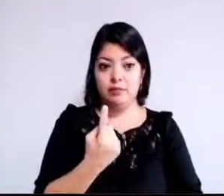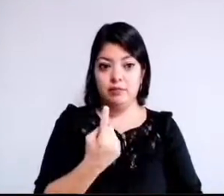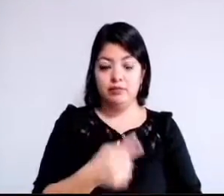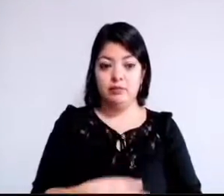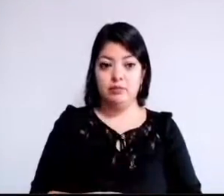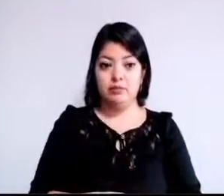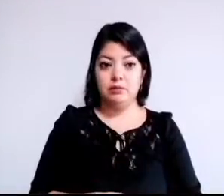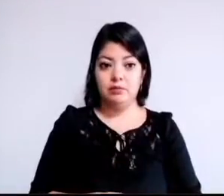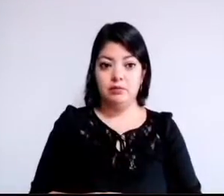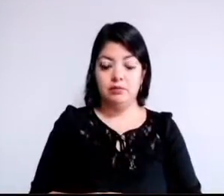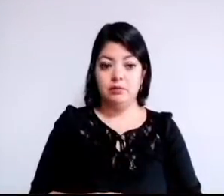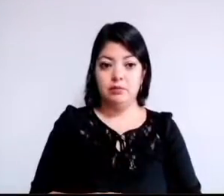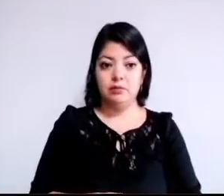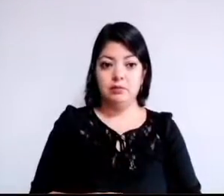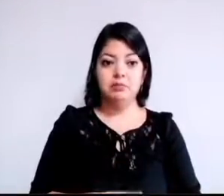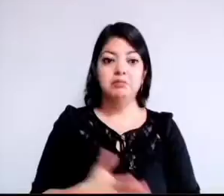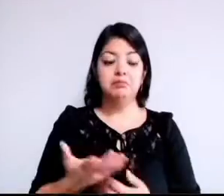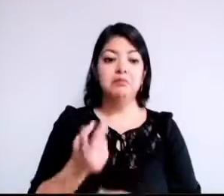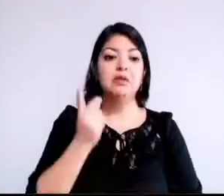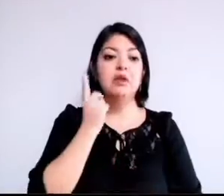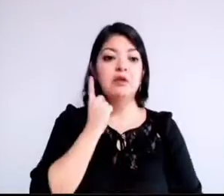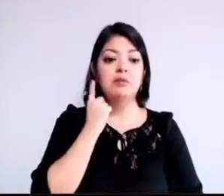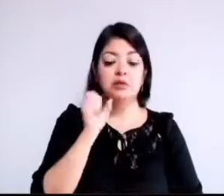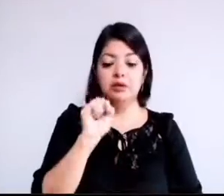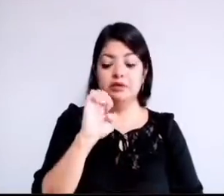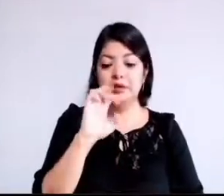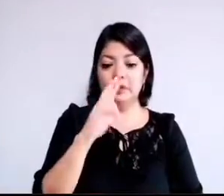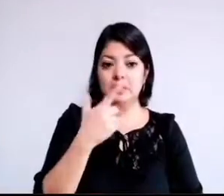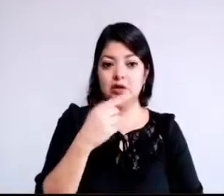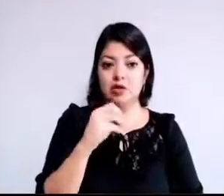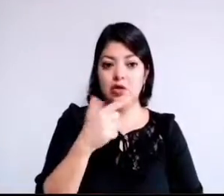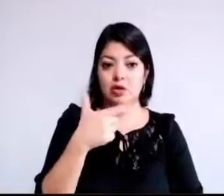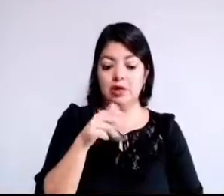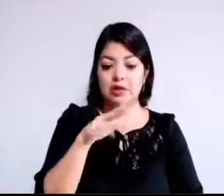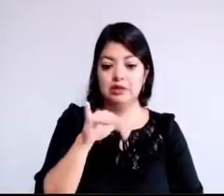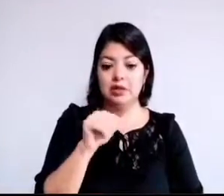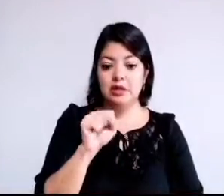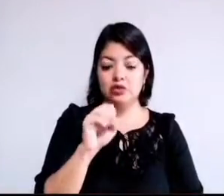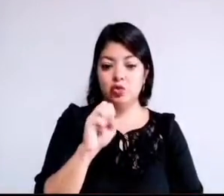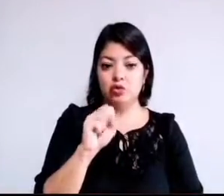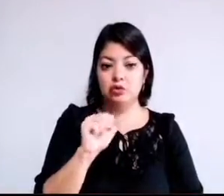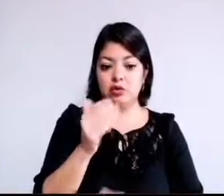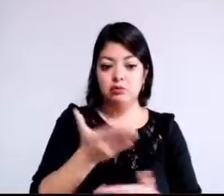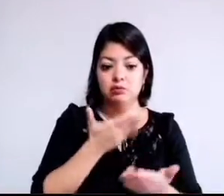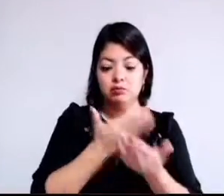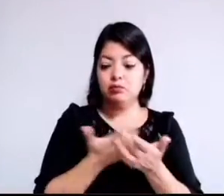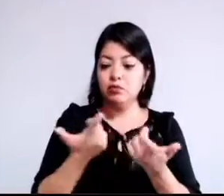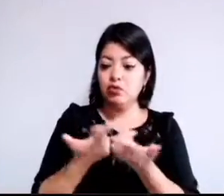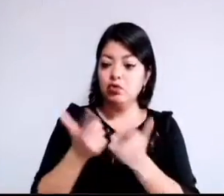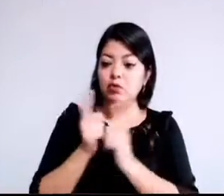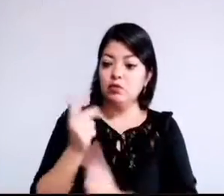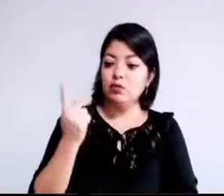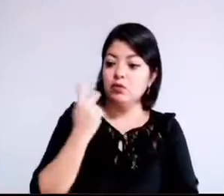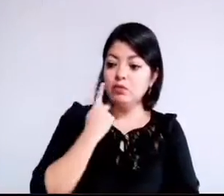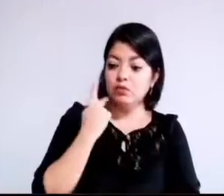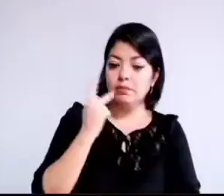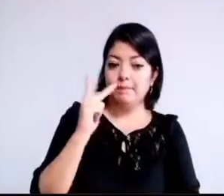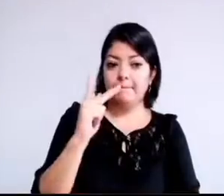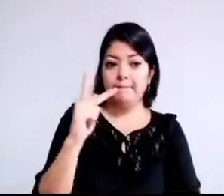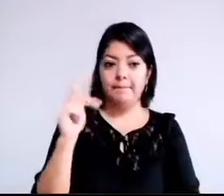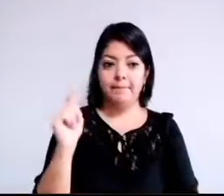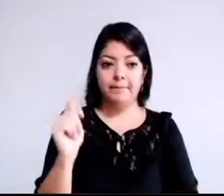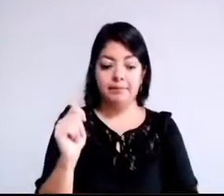Atentamente, diputado Sergio García Sosa, proponente, Grupo Parlamentario del Partido del Trabajo,